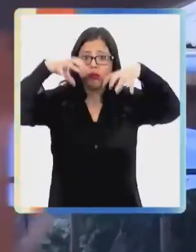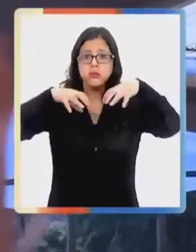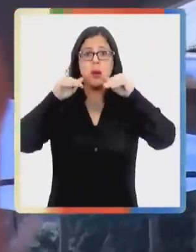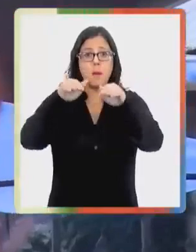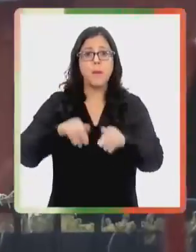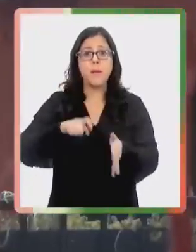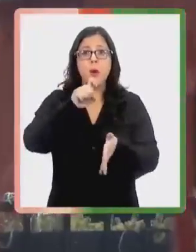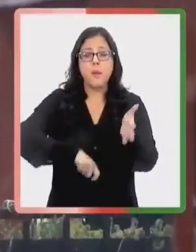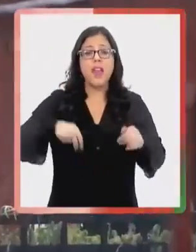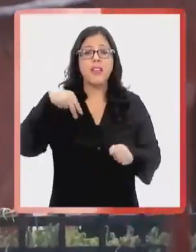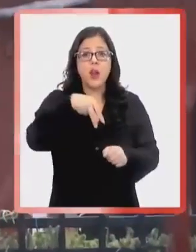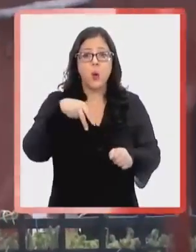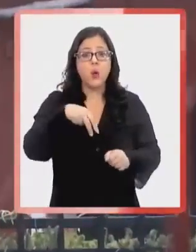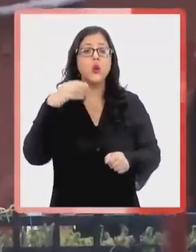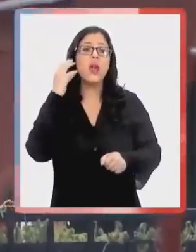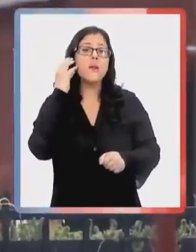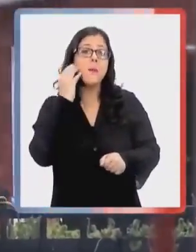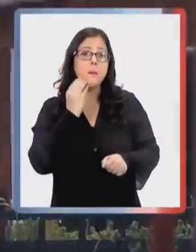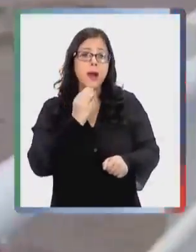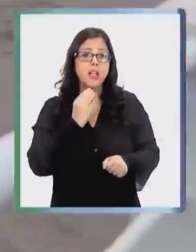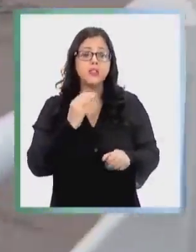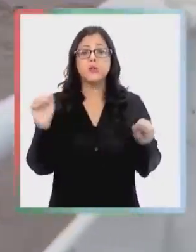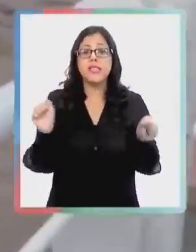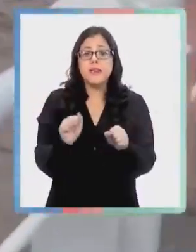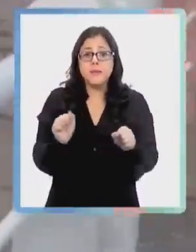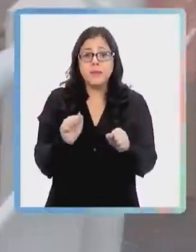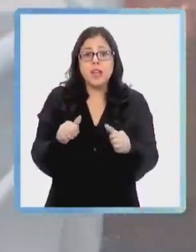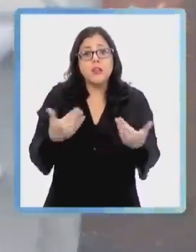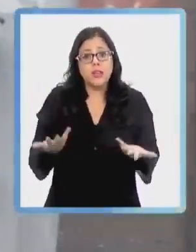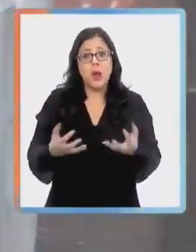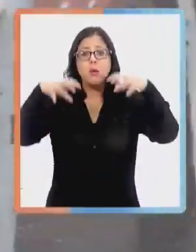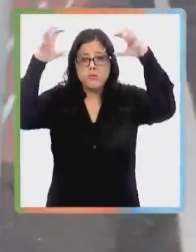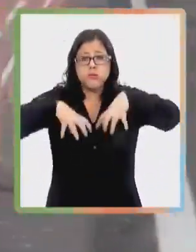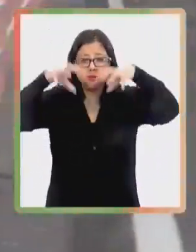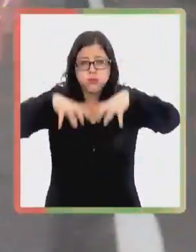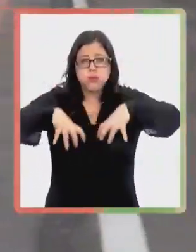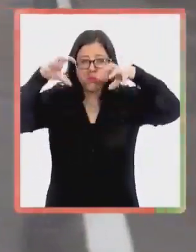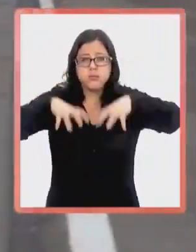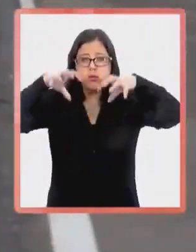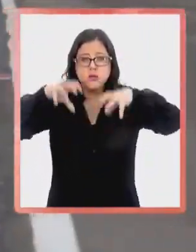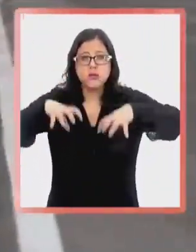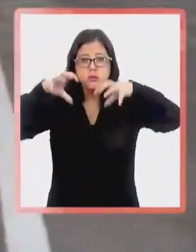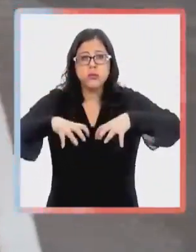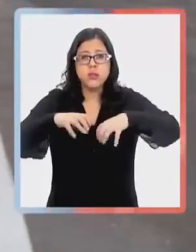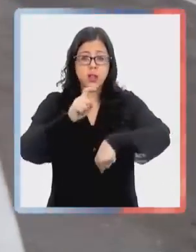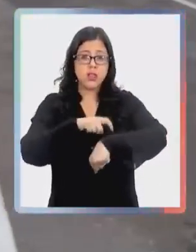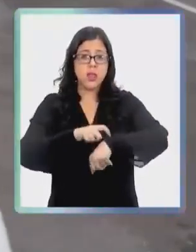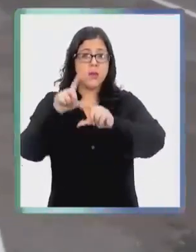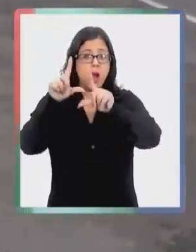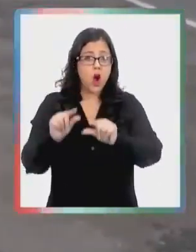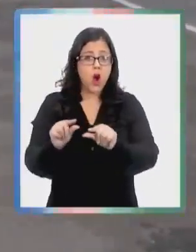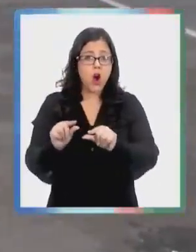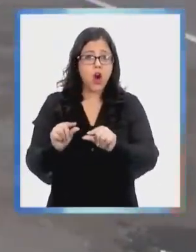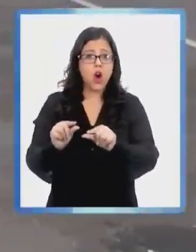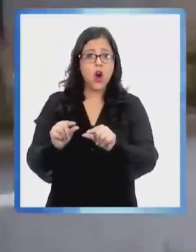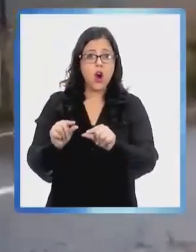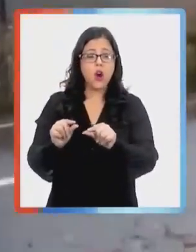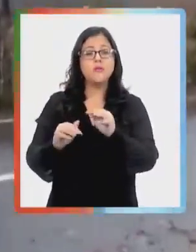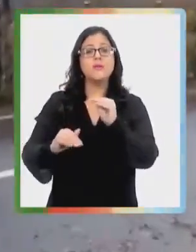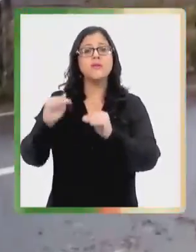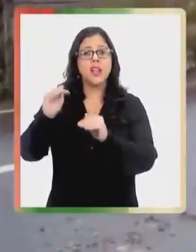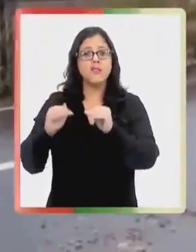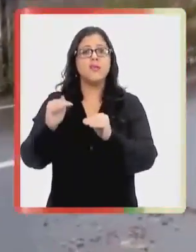y como lo fue mayo, un invierno que a pesar de lluvia intensa de corto plazo, en general terminan con déficit de